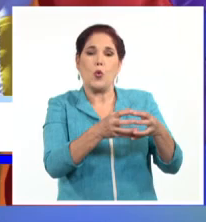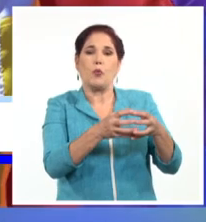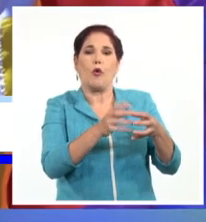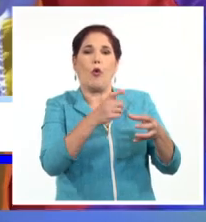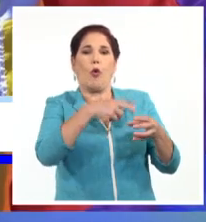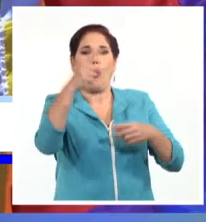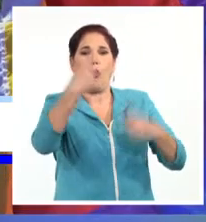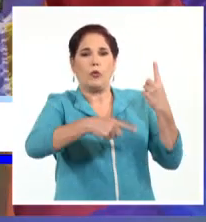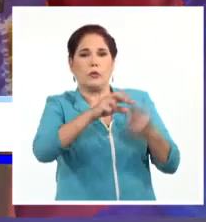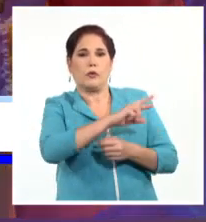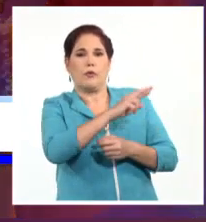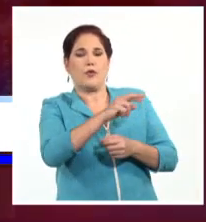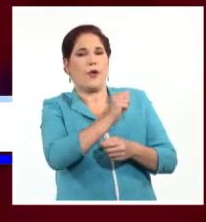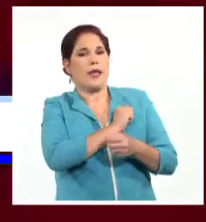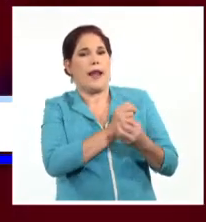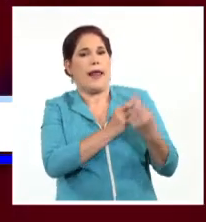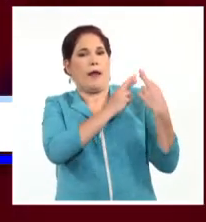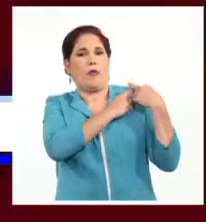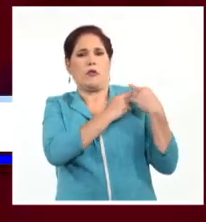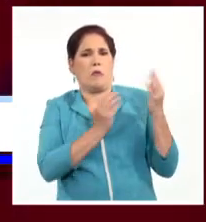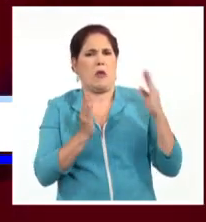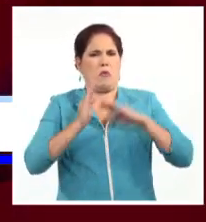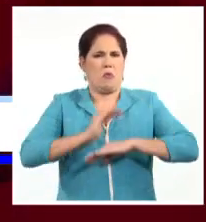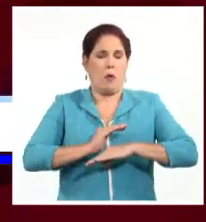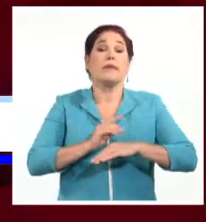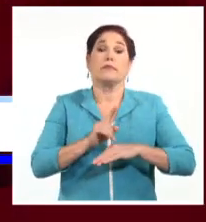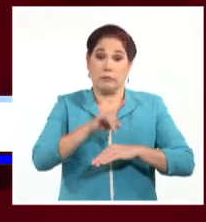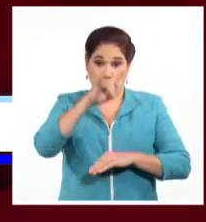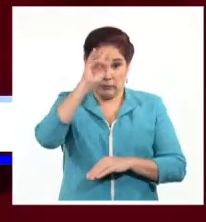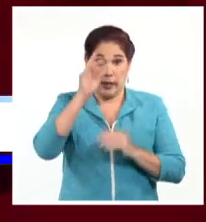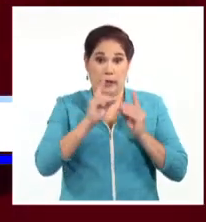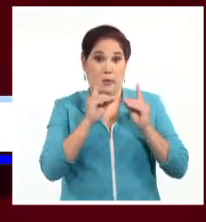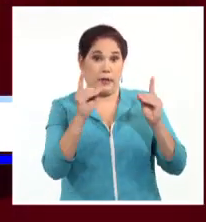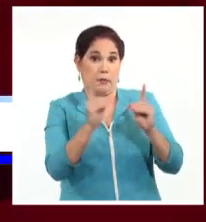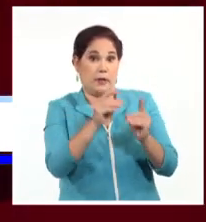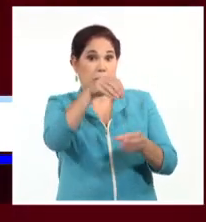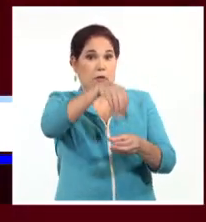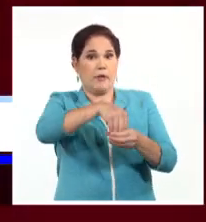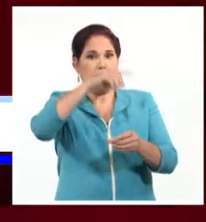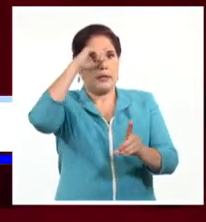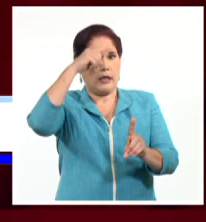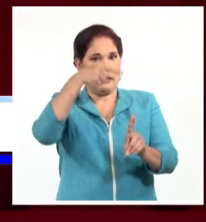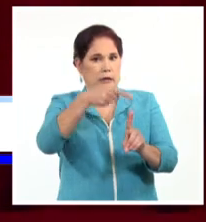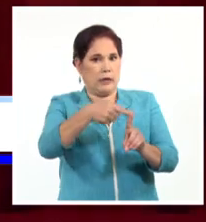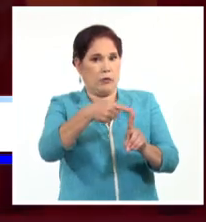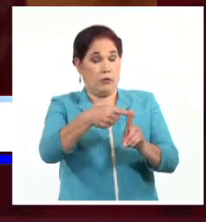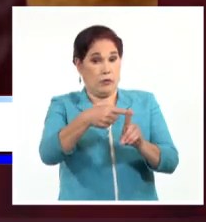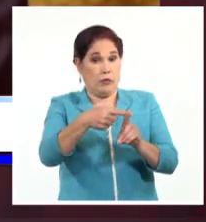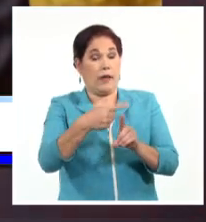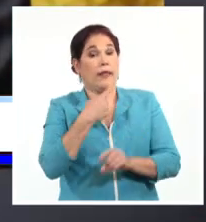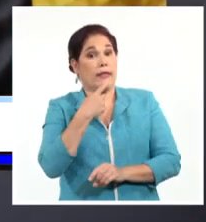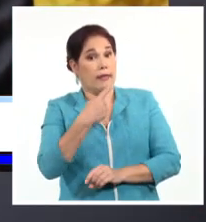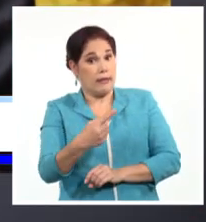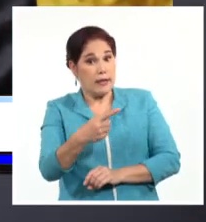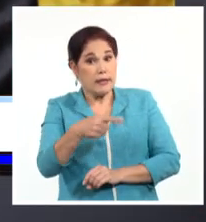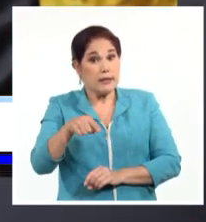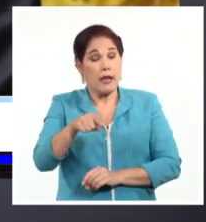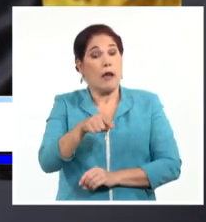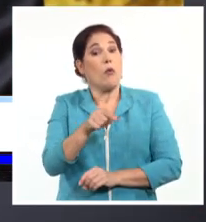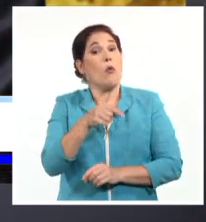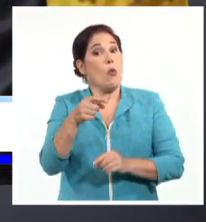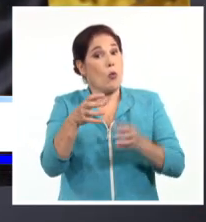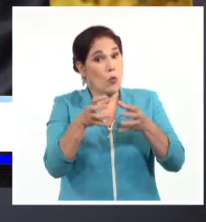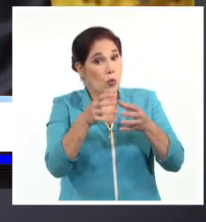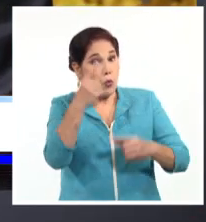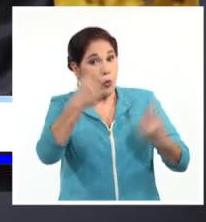quitar la responsabilidad a los impulsores de la violencia en el departamento de Santa Cruz. El jefe de Estado afirmó que el sector de derecha que apoya